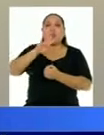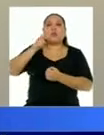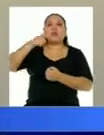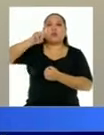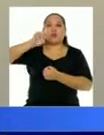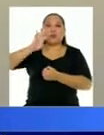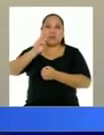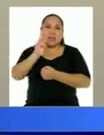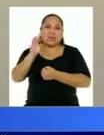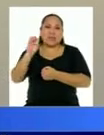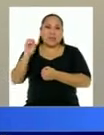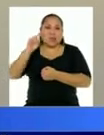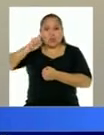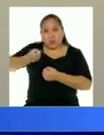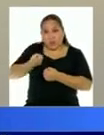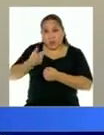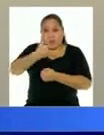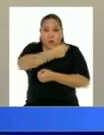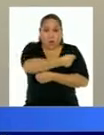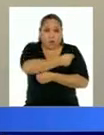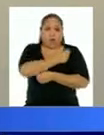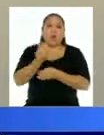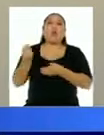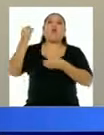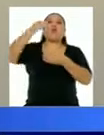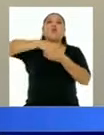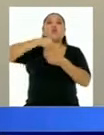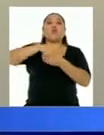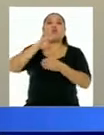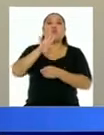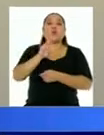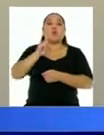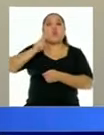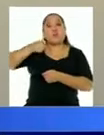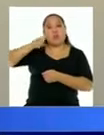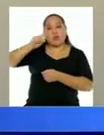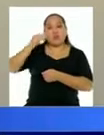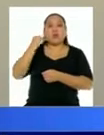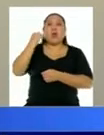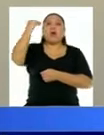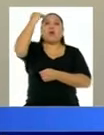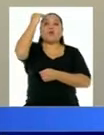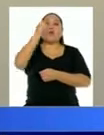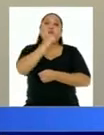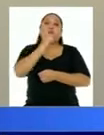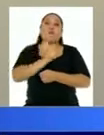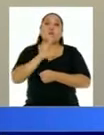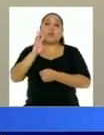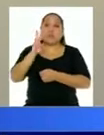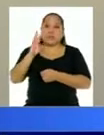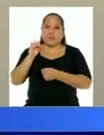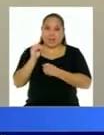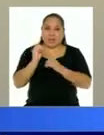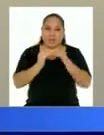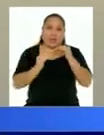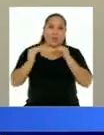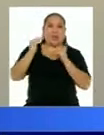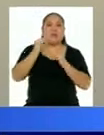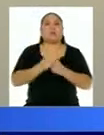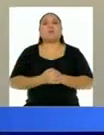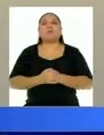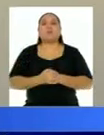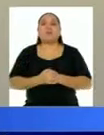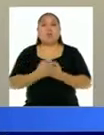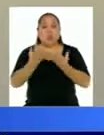mil vacunados incluyendo los cuatro millones trescientos mil adultos mayores de sesenta años. Queremos